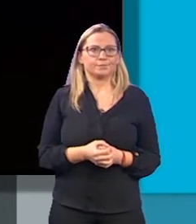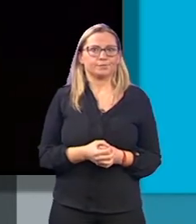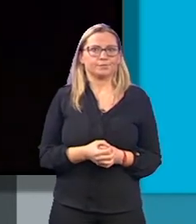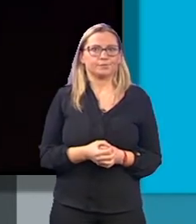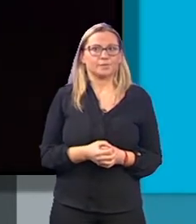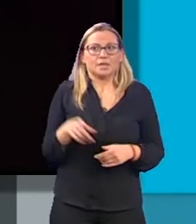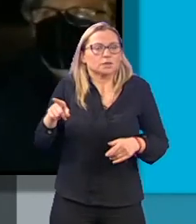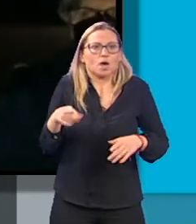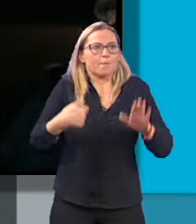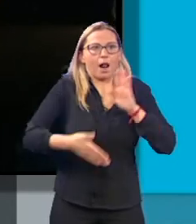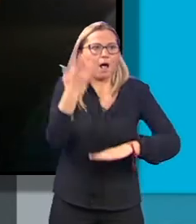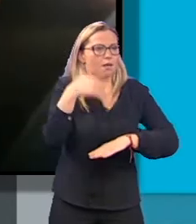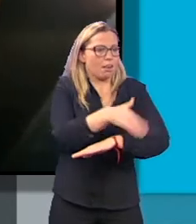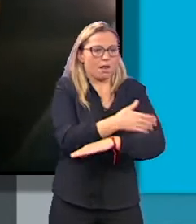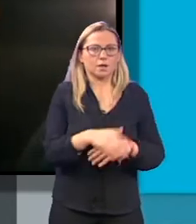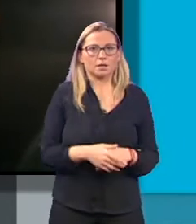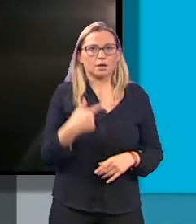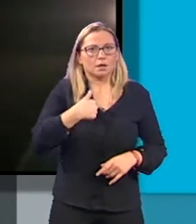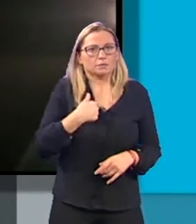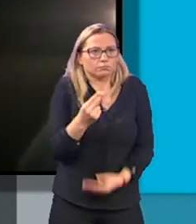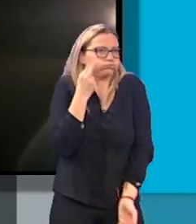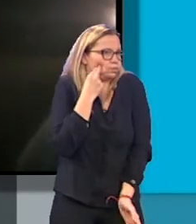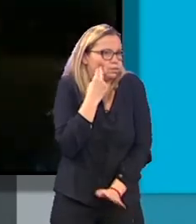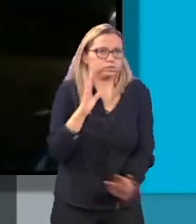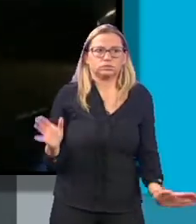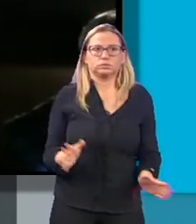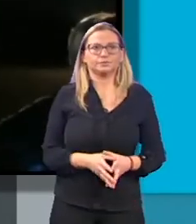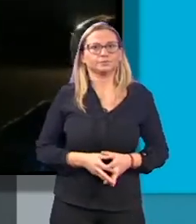para estar en la calle. Estamos acojonados en una palabra, ¿no?